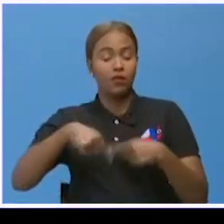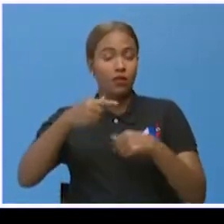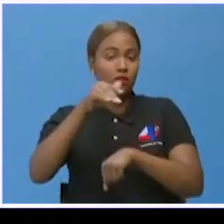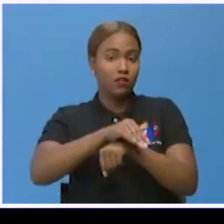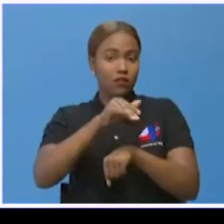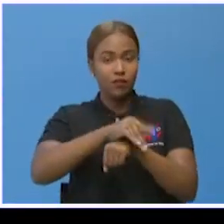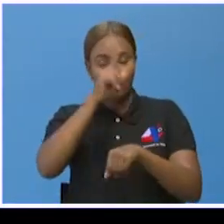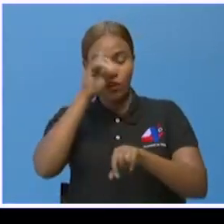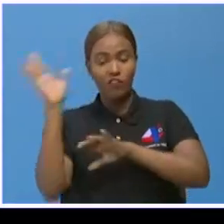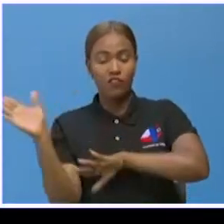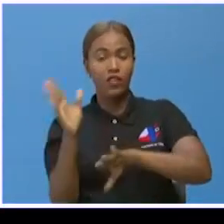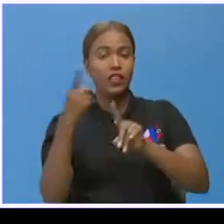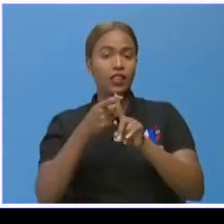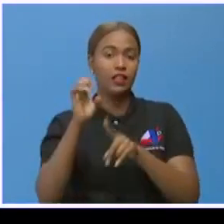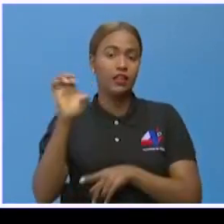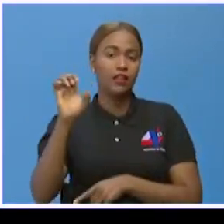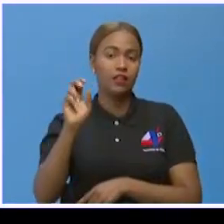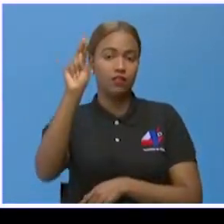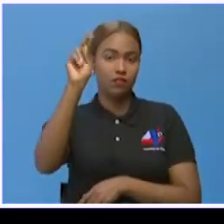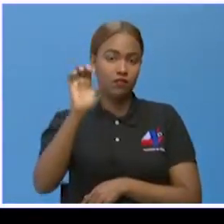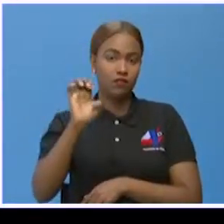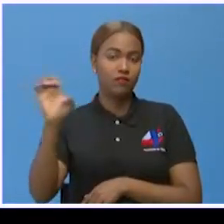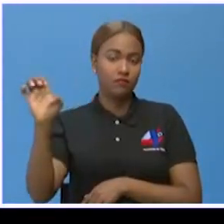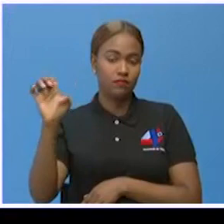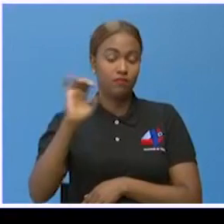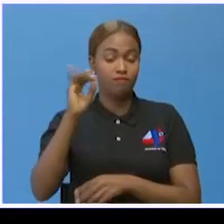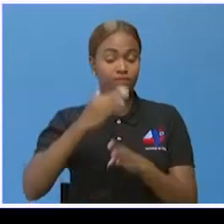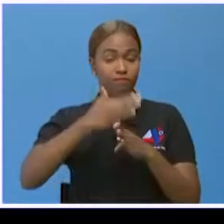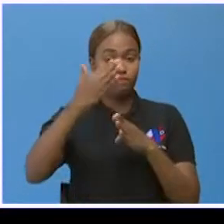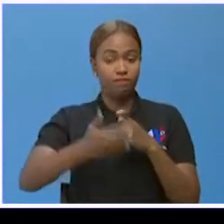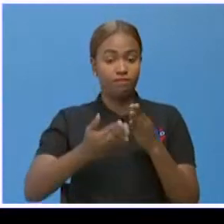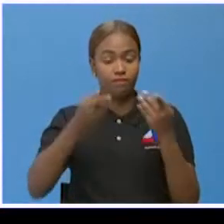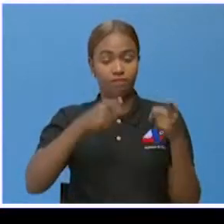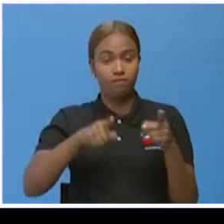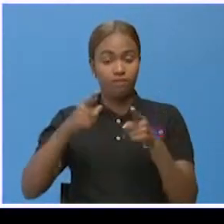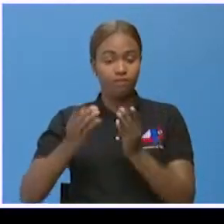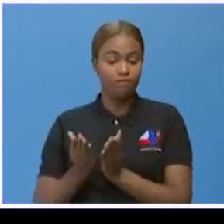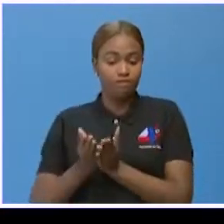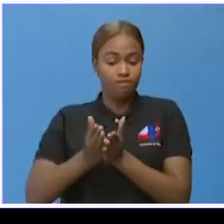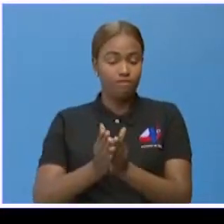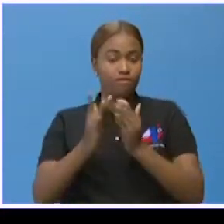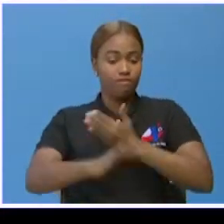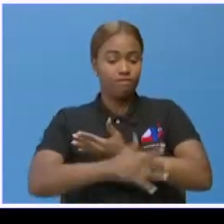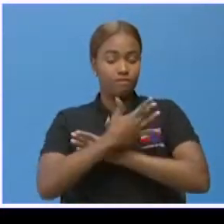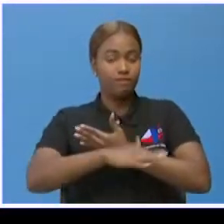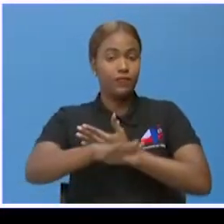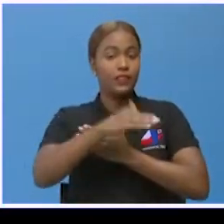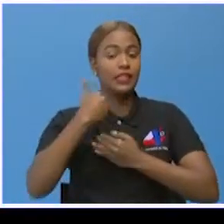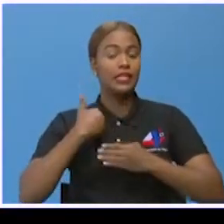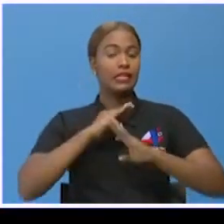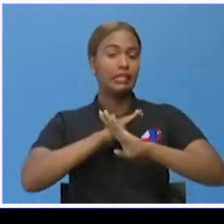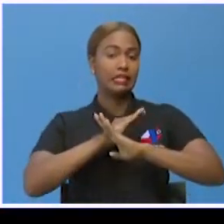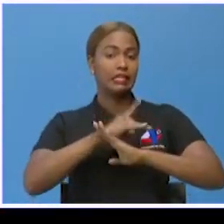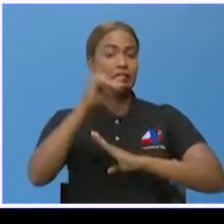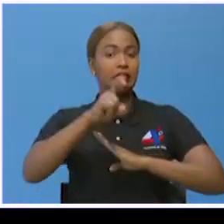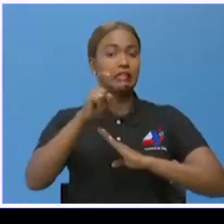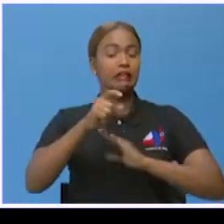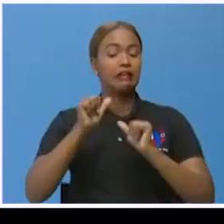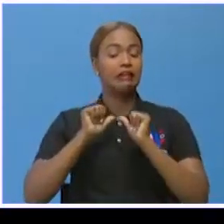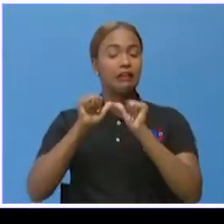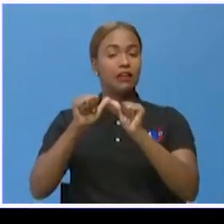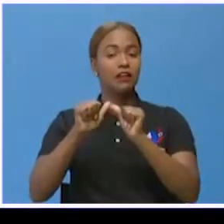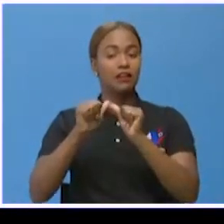noche por el viento del este-noreste. Finalmente, las condiciones marítimas. Hay una restricción de que deben de